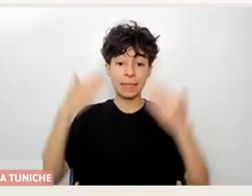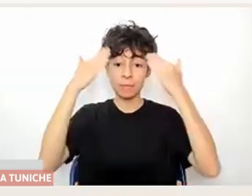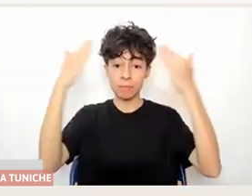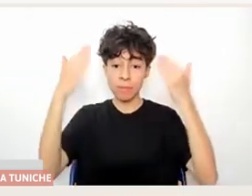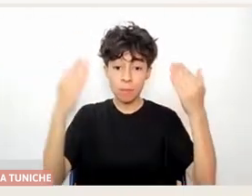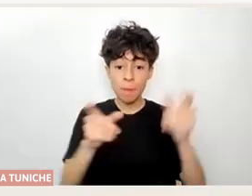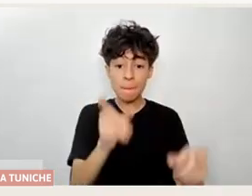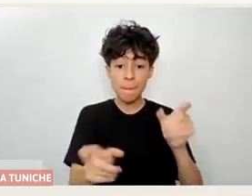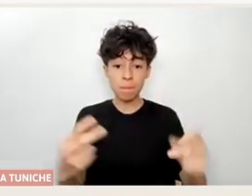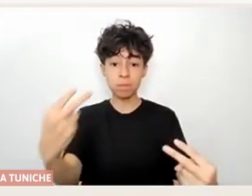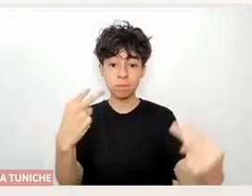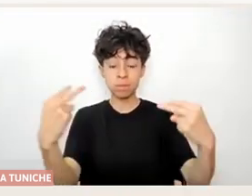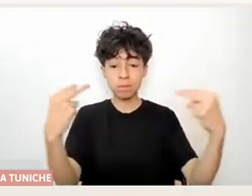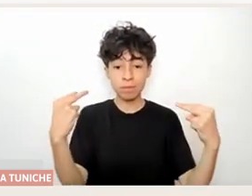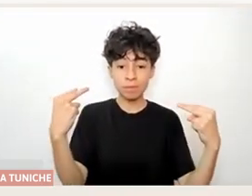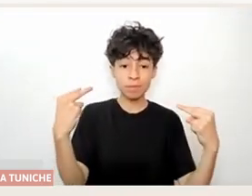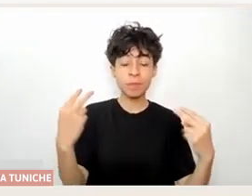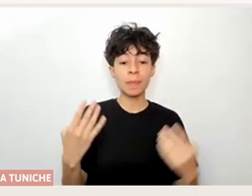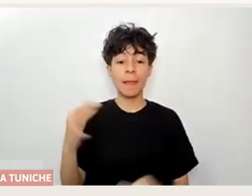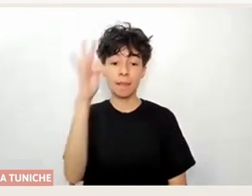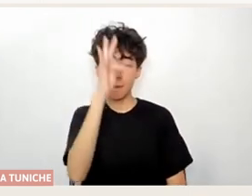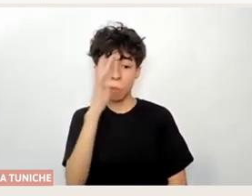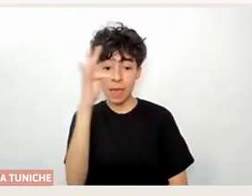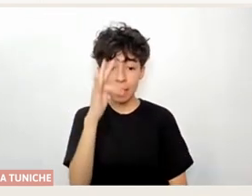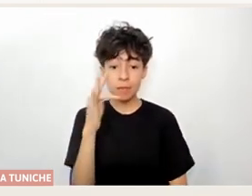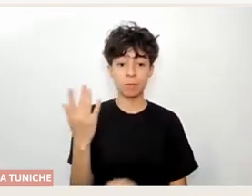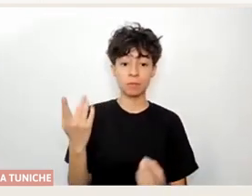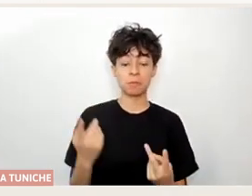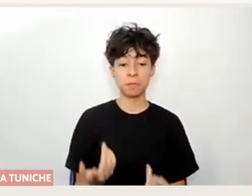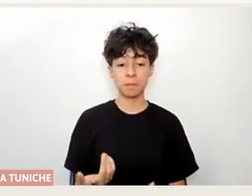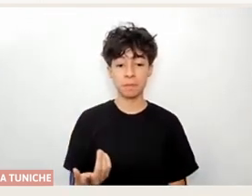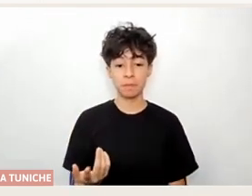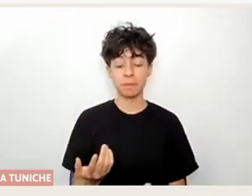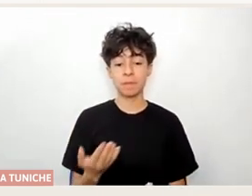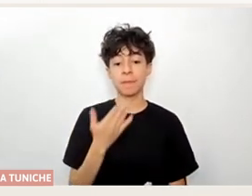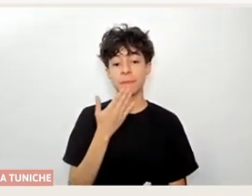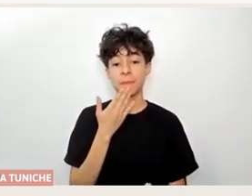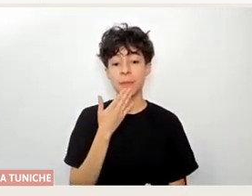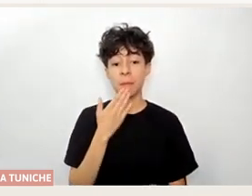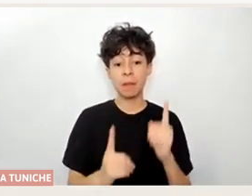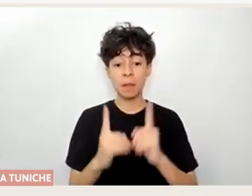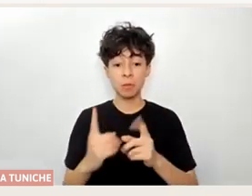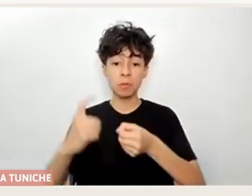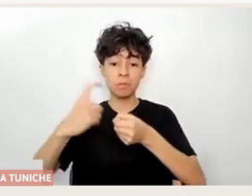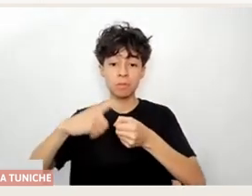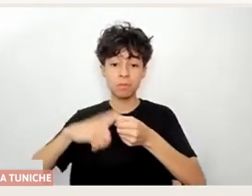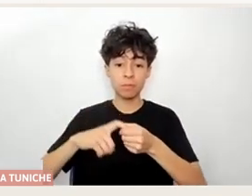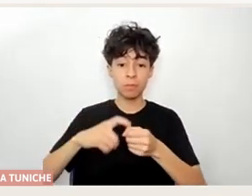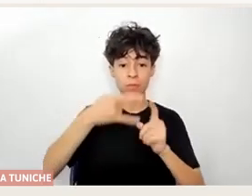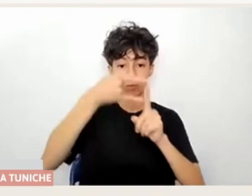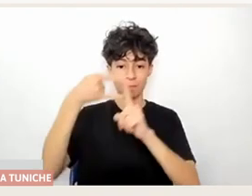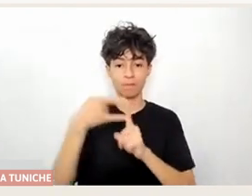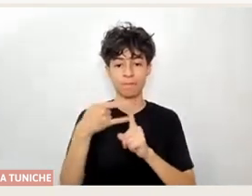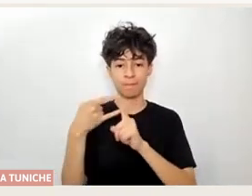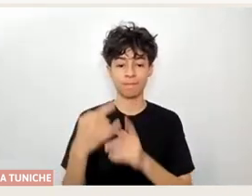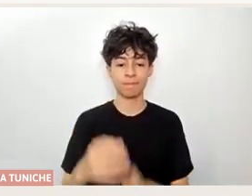nos están viendo a través de las redes sociales, través del Facebook Live de la UAR y también a quienes están conectados a través de la sala